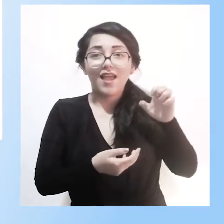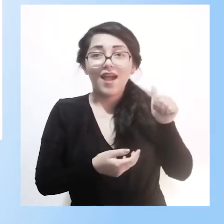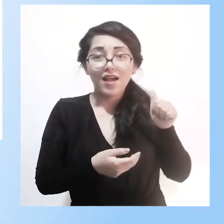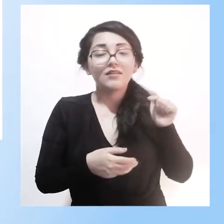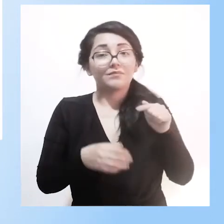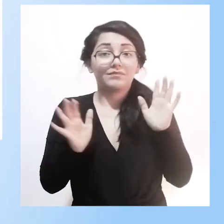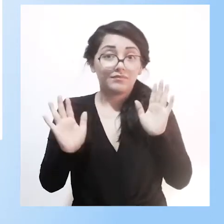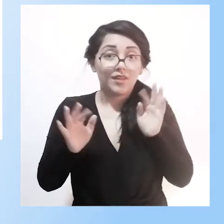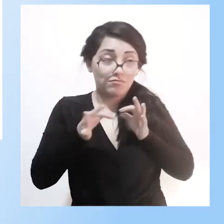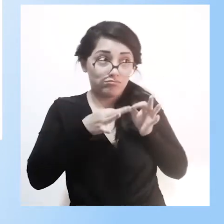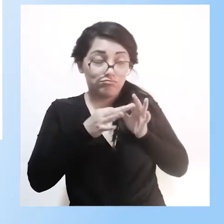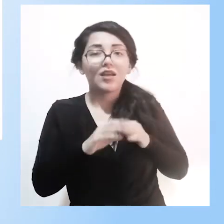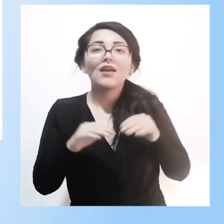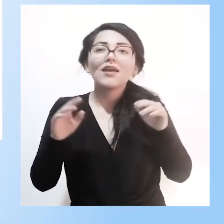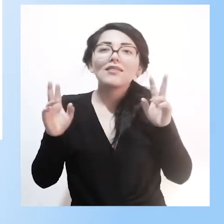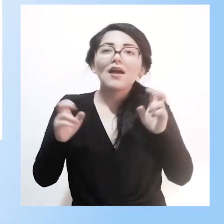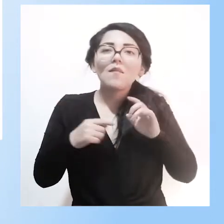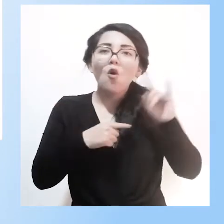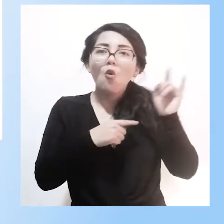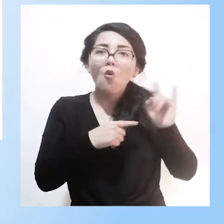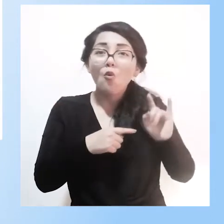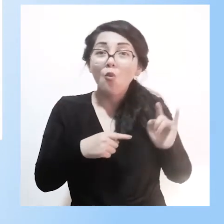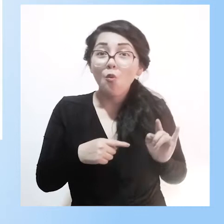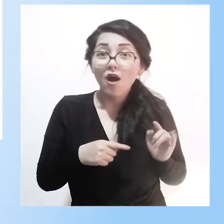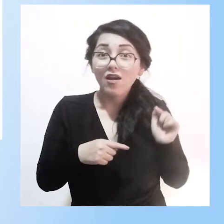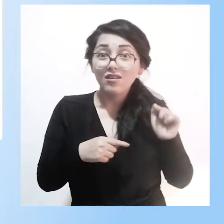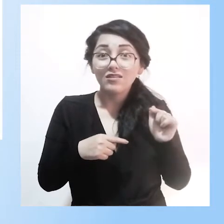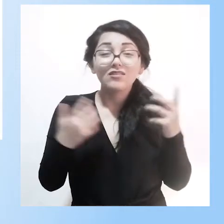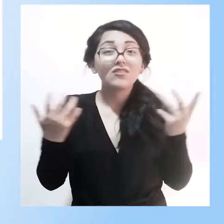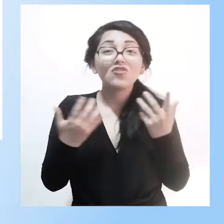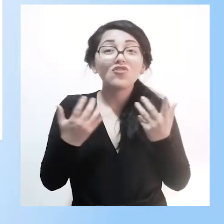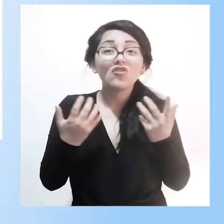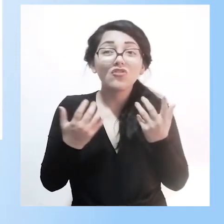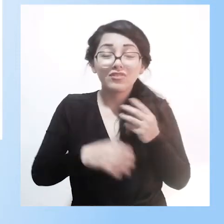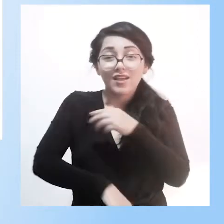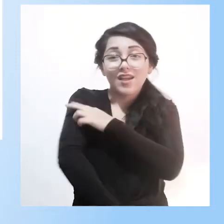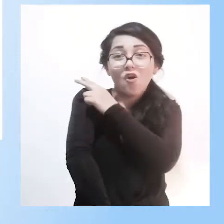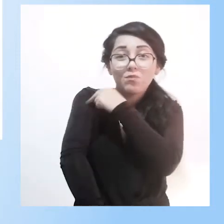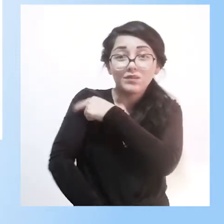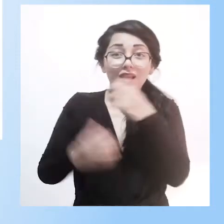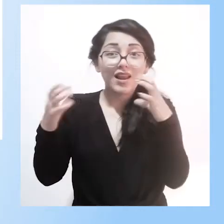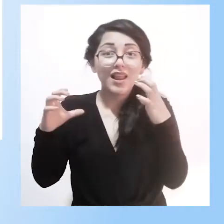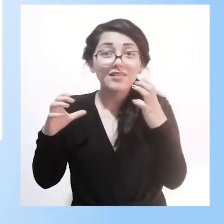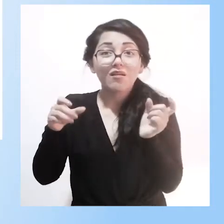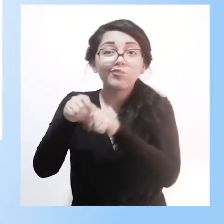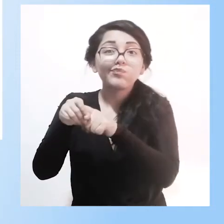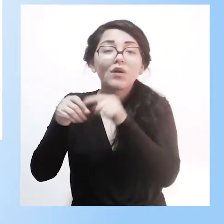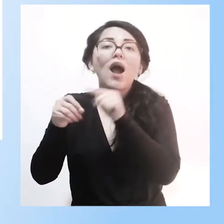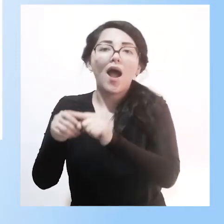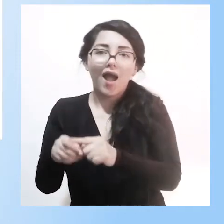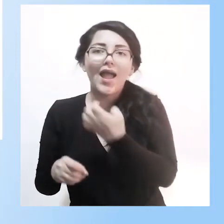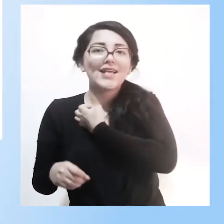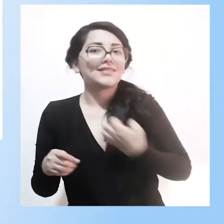de Uruguay. Están dentro del sistema de educación pública. Los centros hospitalarios